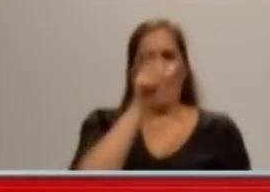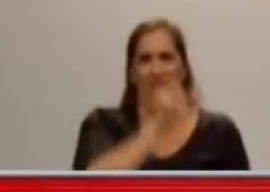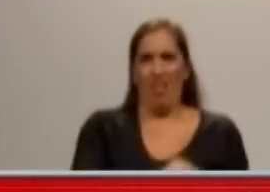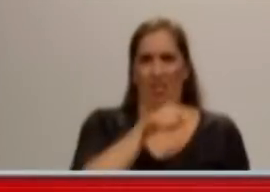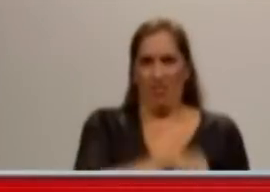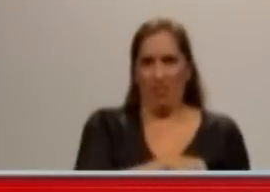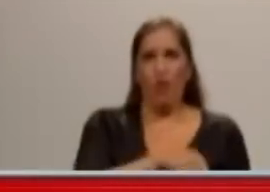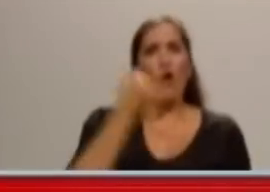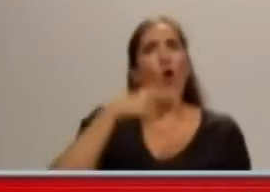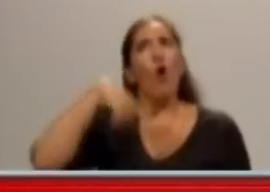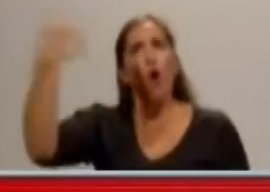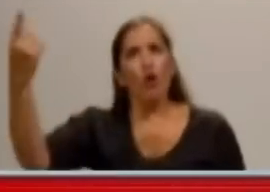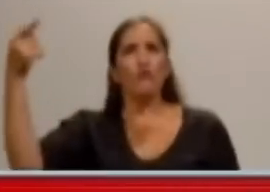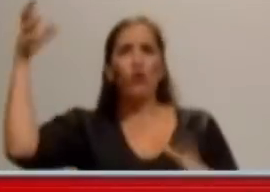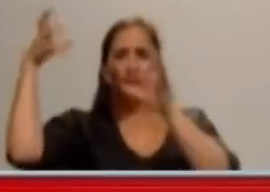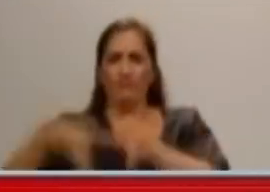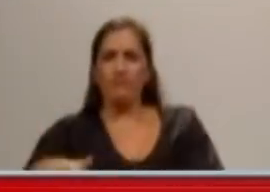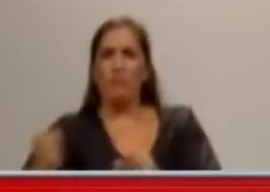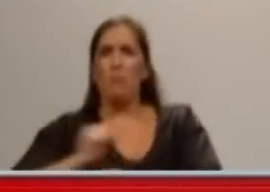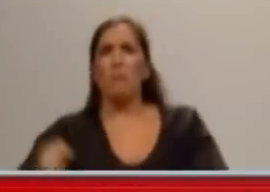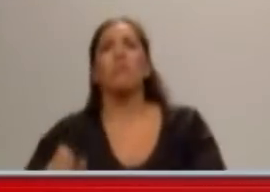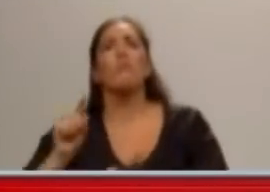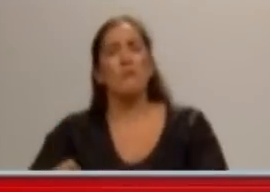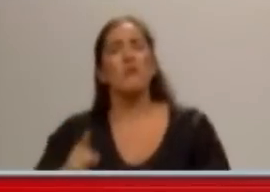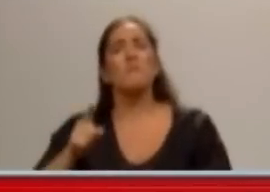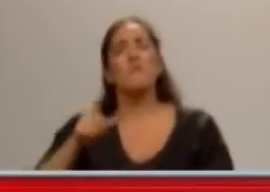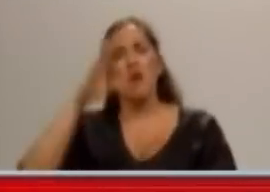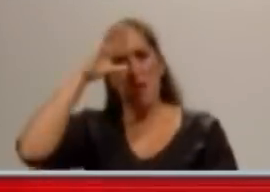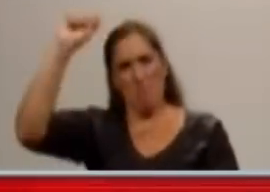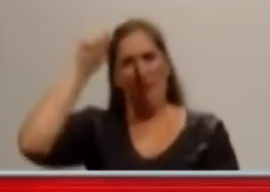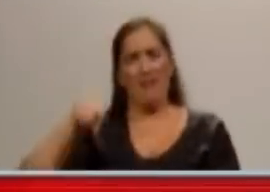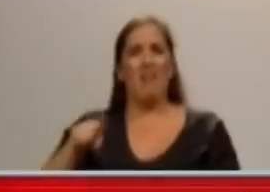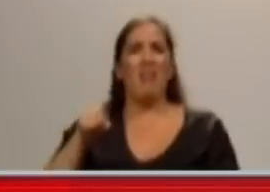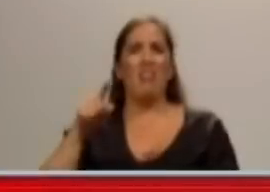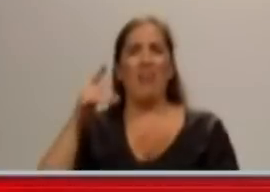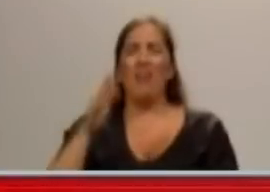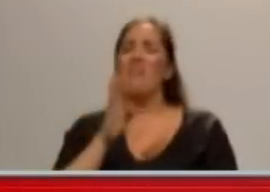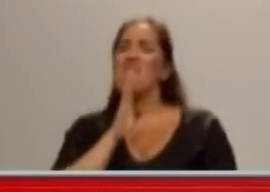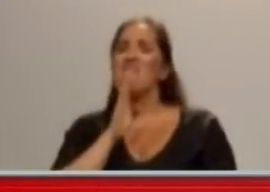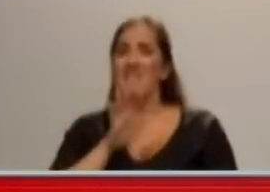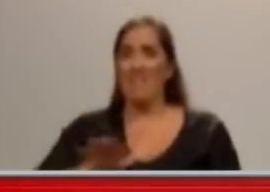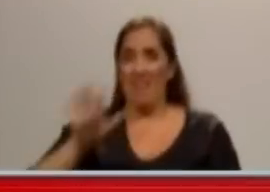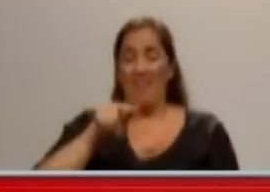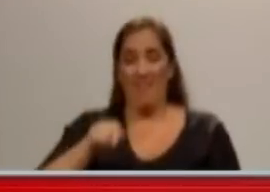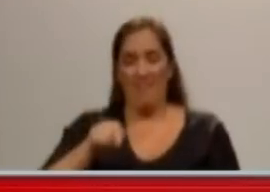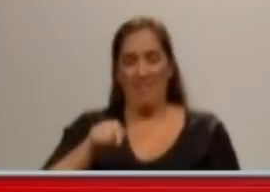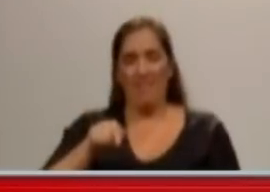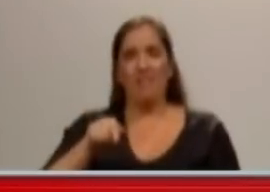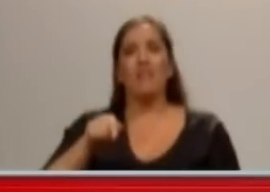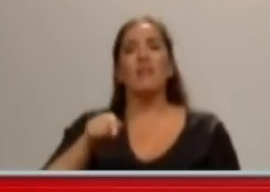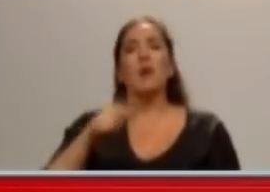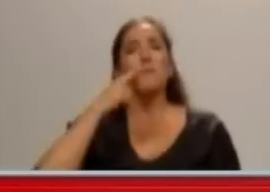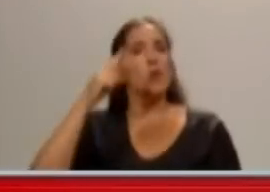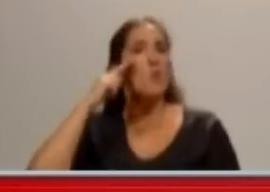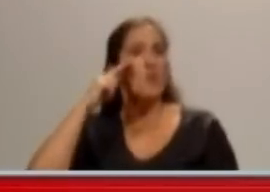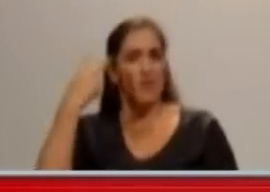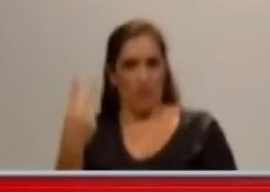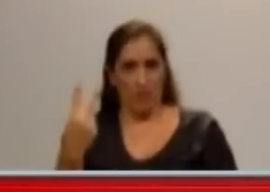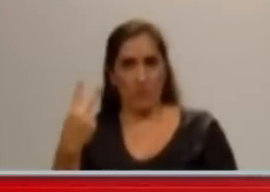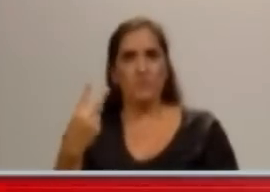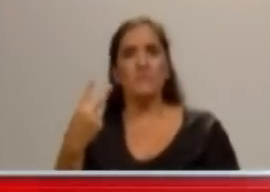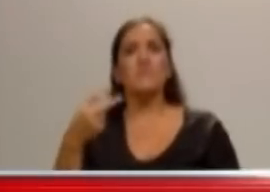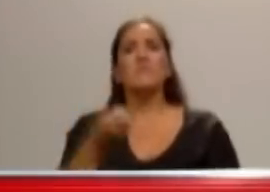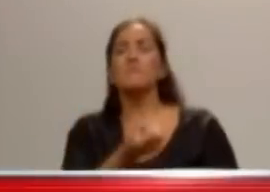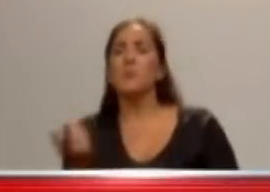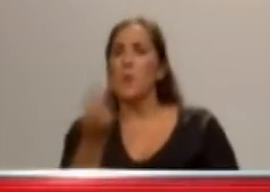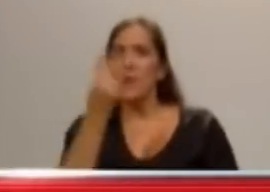de autocrítica. Y uno se pregunta, pero recién ahora, sobre el final del mandato de Cristina, van a empezar con esta tarea que este gobierno, por supuesto, no va